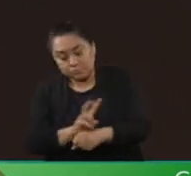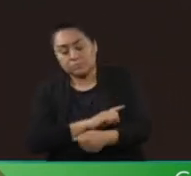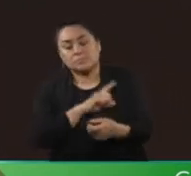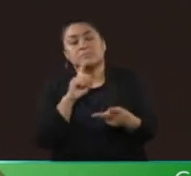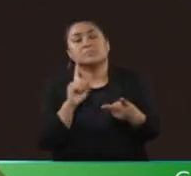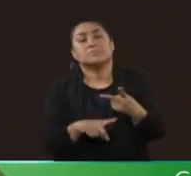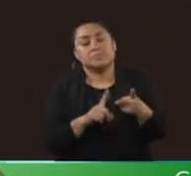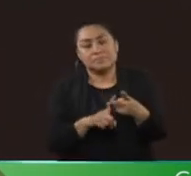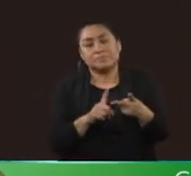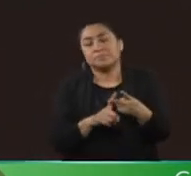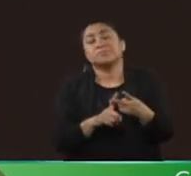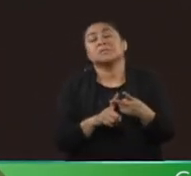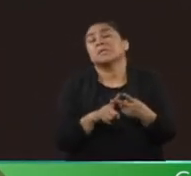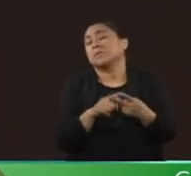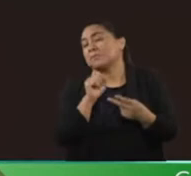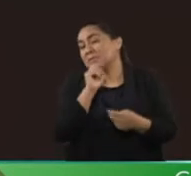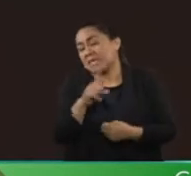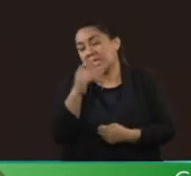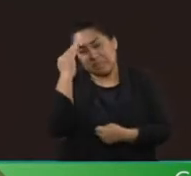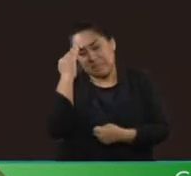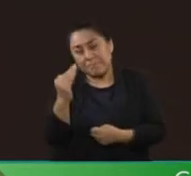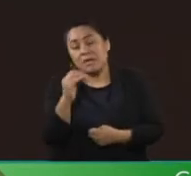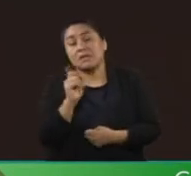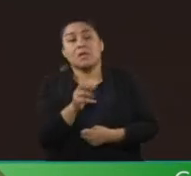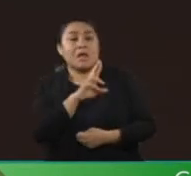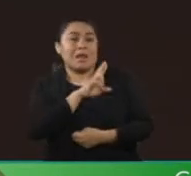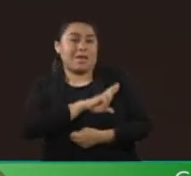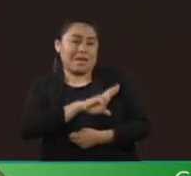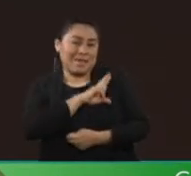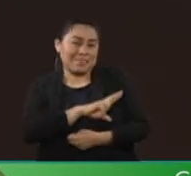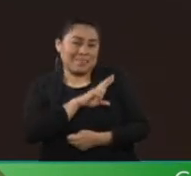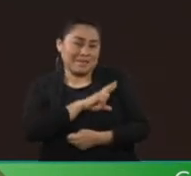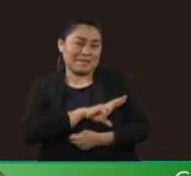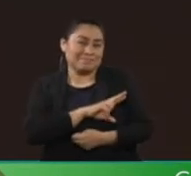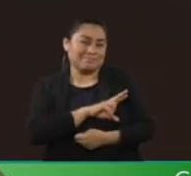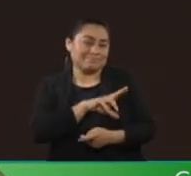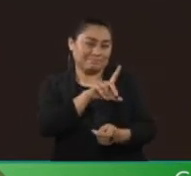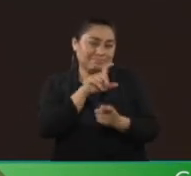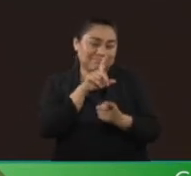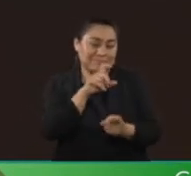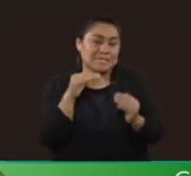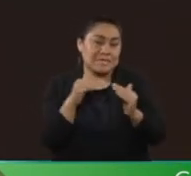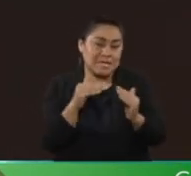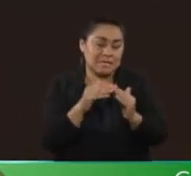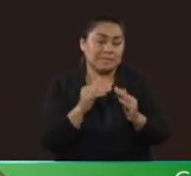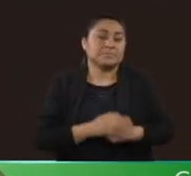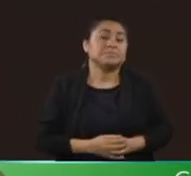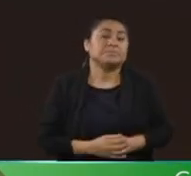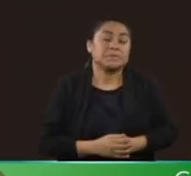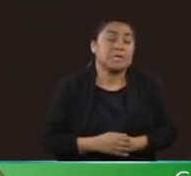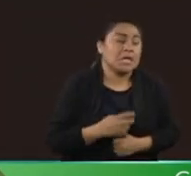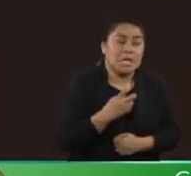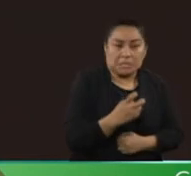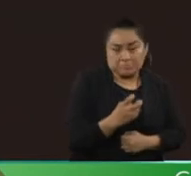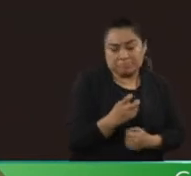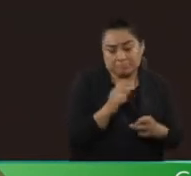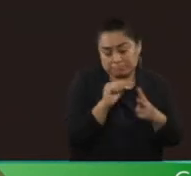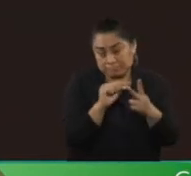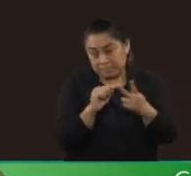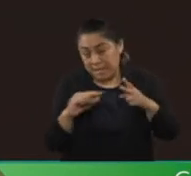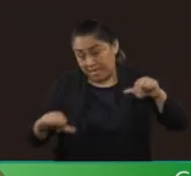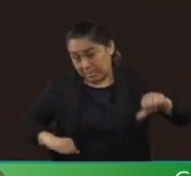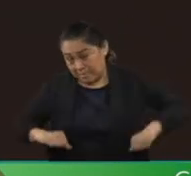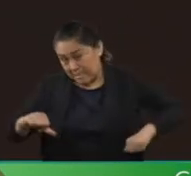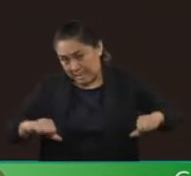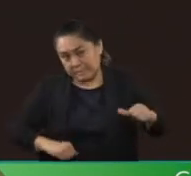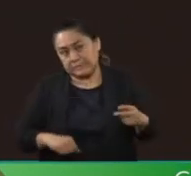lado y de forma simultánea el arrendamiento de vivienda. No me queda duda que cualquiera de estas dos actividades son